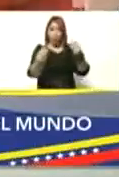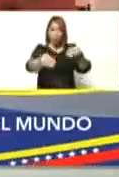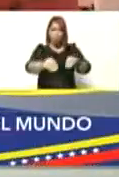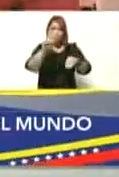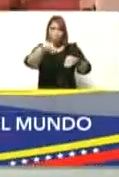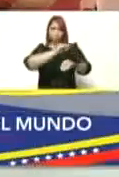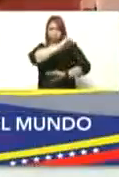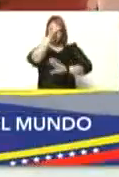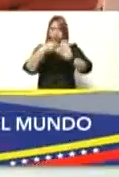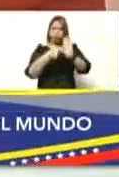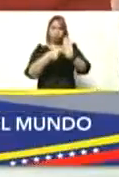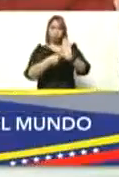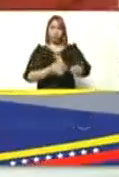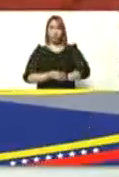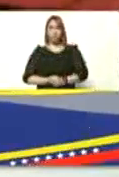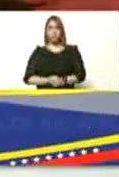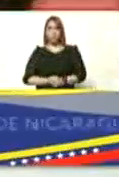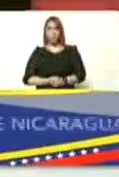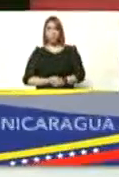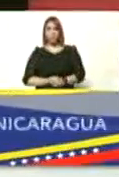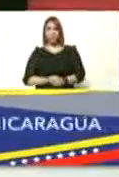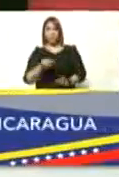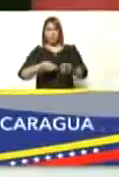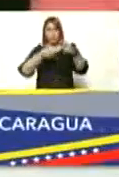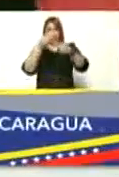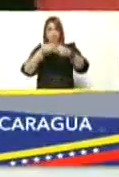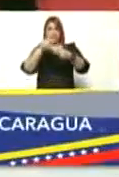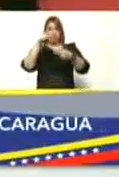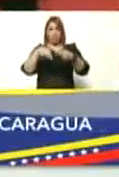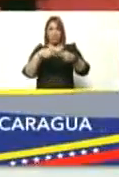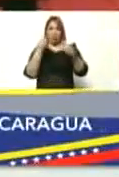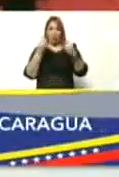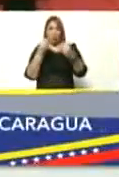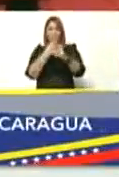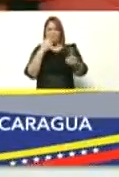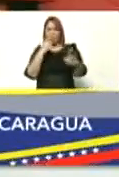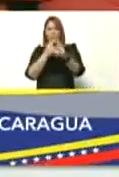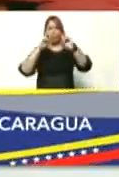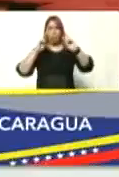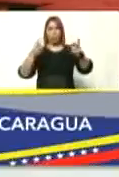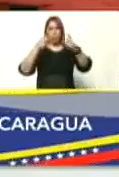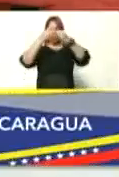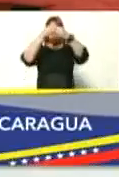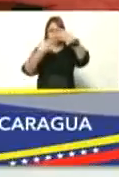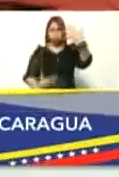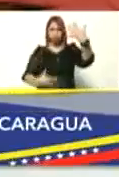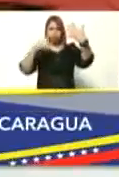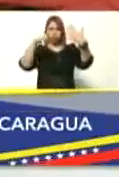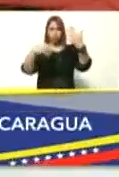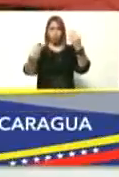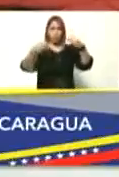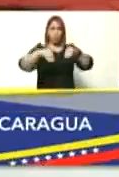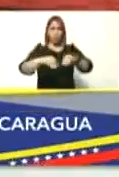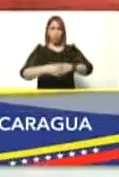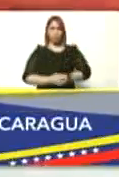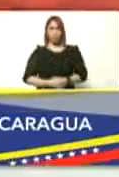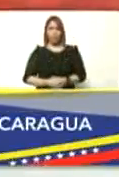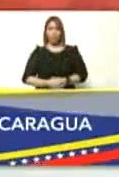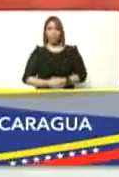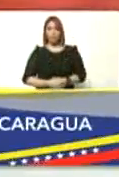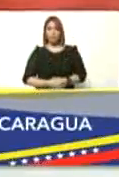completo construir una red de temas y de acuerdos de cooperación